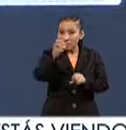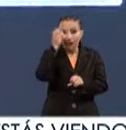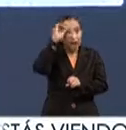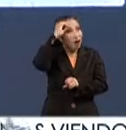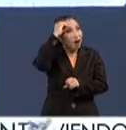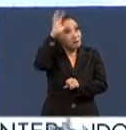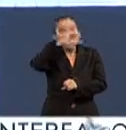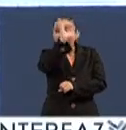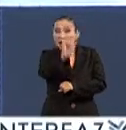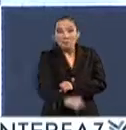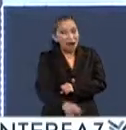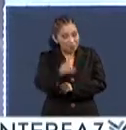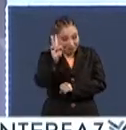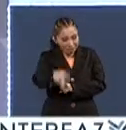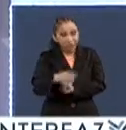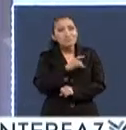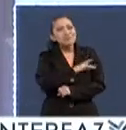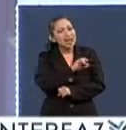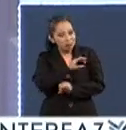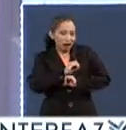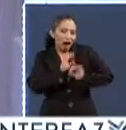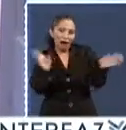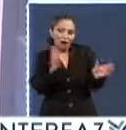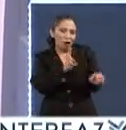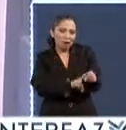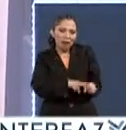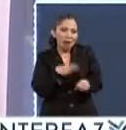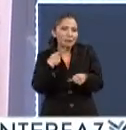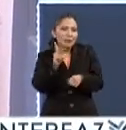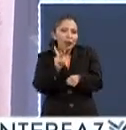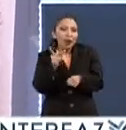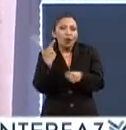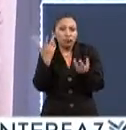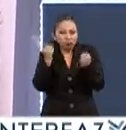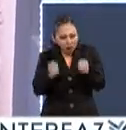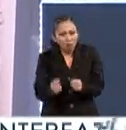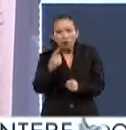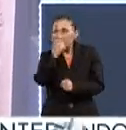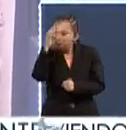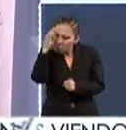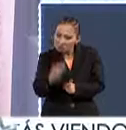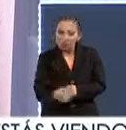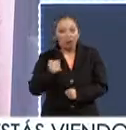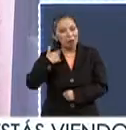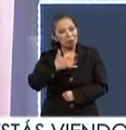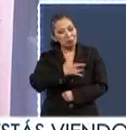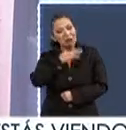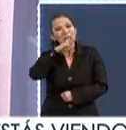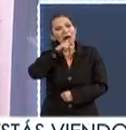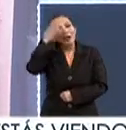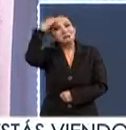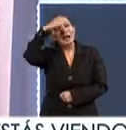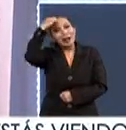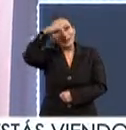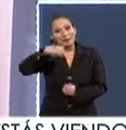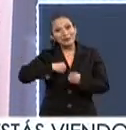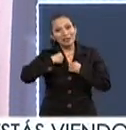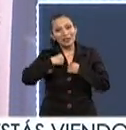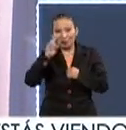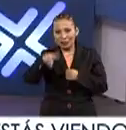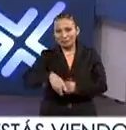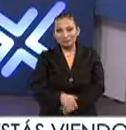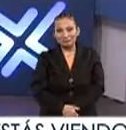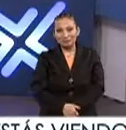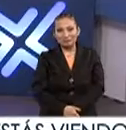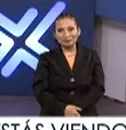olvidar, de verdad, tienen que hacerlo, les da miedo, obviamente, al principio, pero de verdad, les aseguro al 100% que es la mejor experiencia de tu vida, de